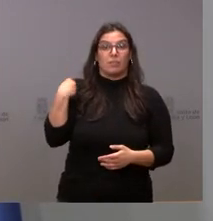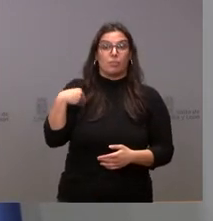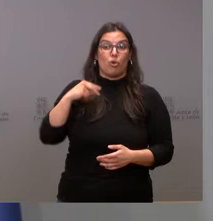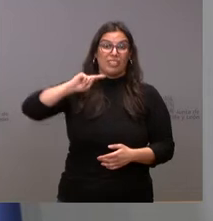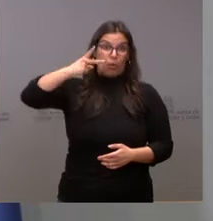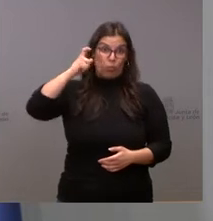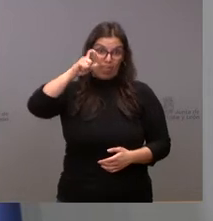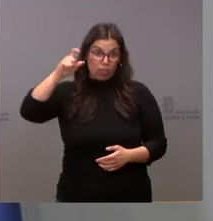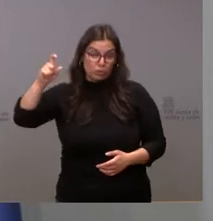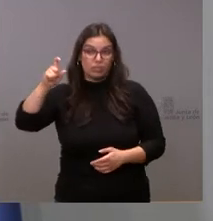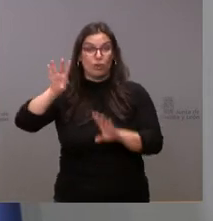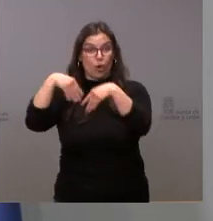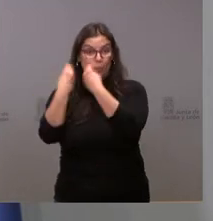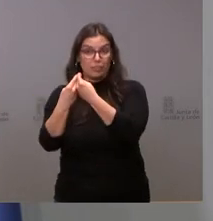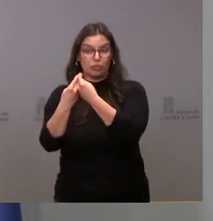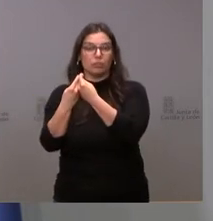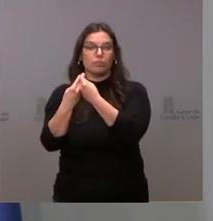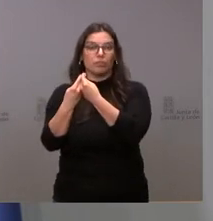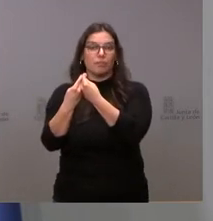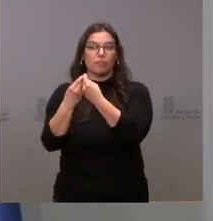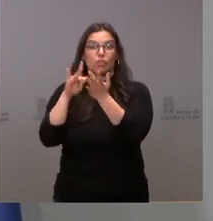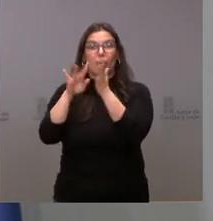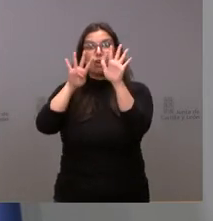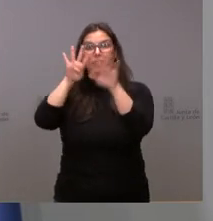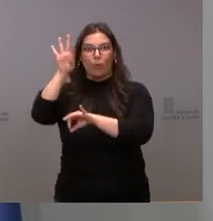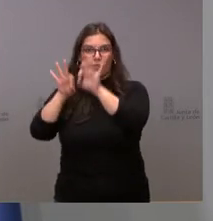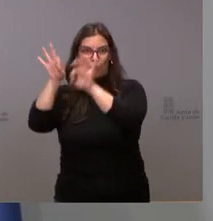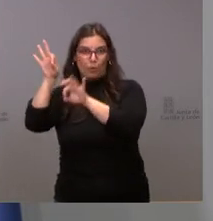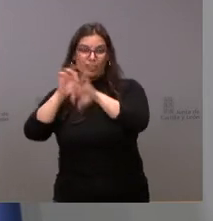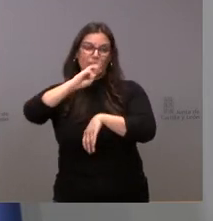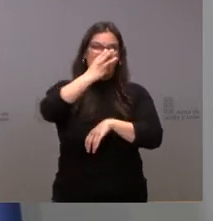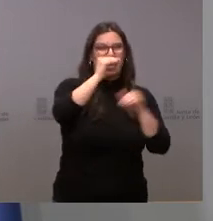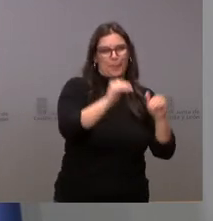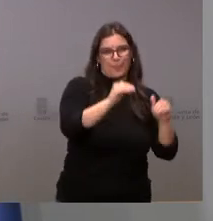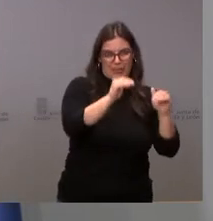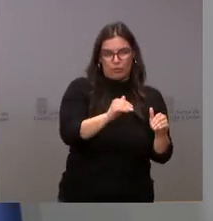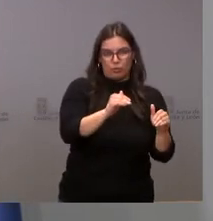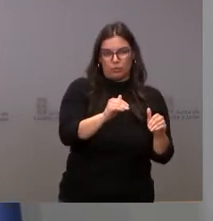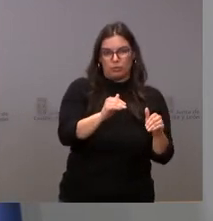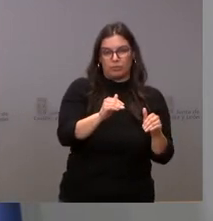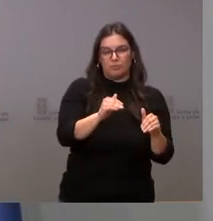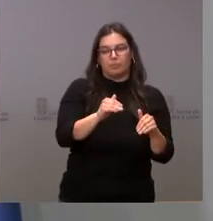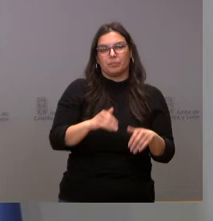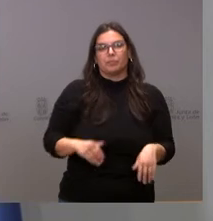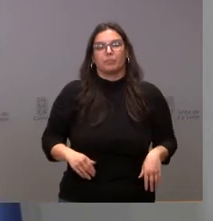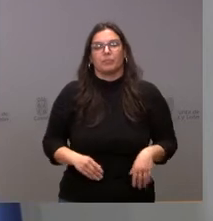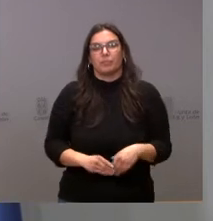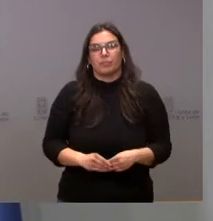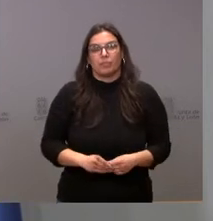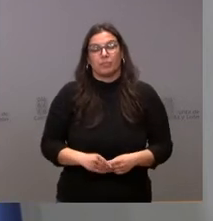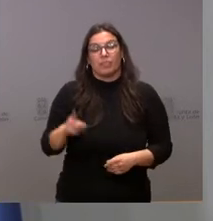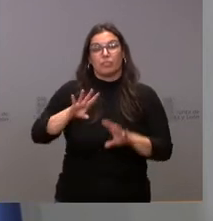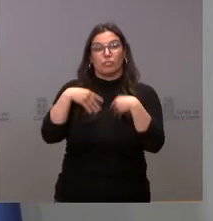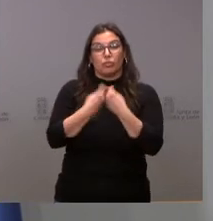Las dos dosis correspondientes, que estamos hablando del 94,1% de la población mayor de 12 años, con un